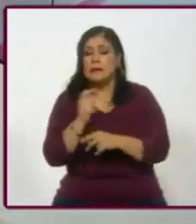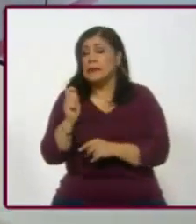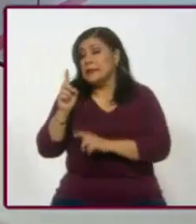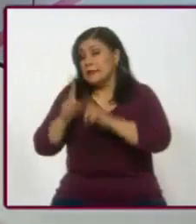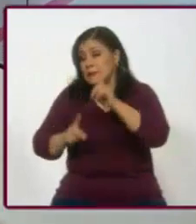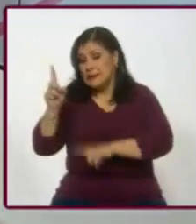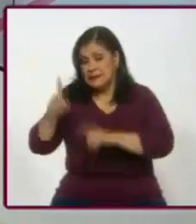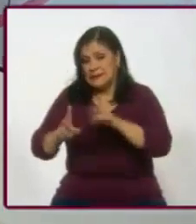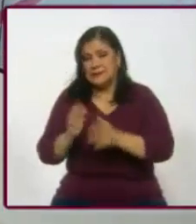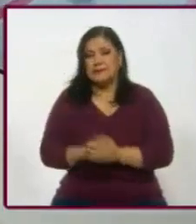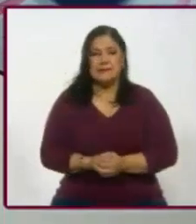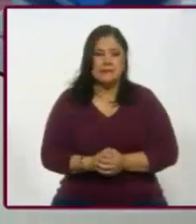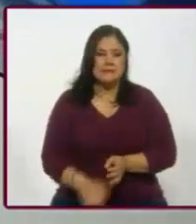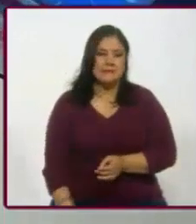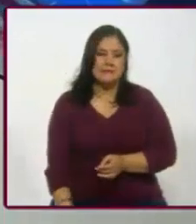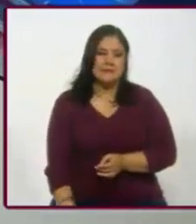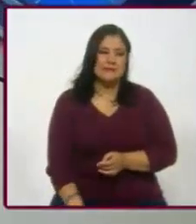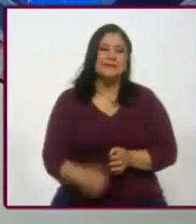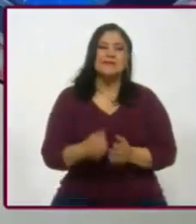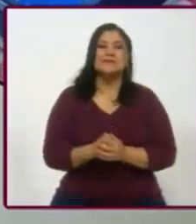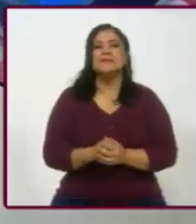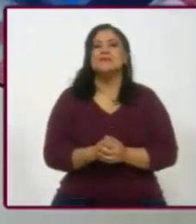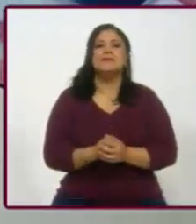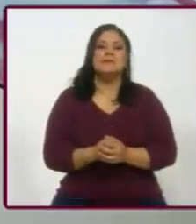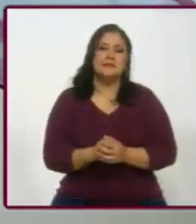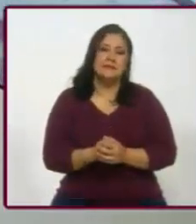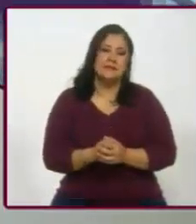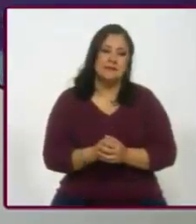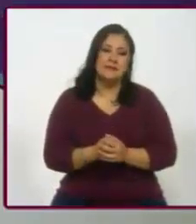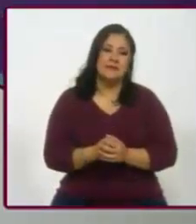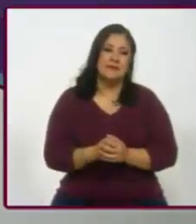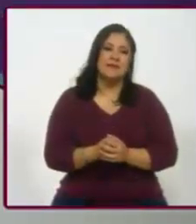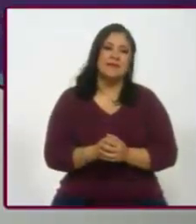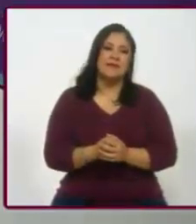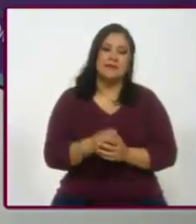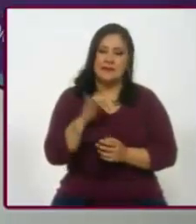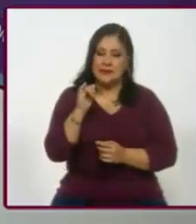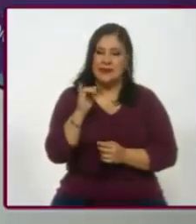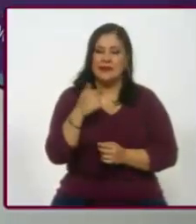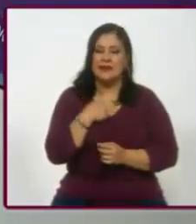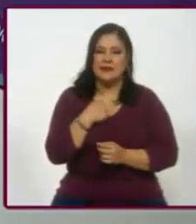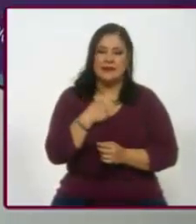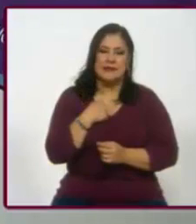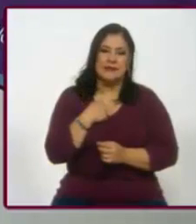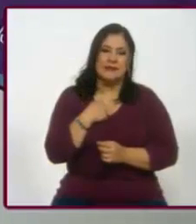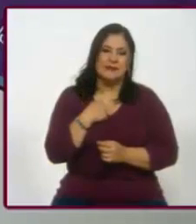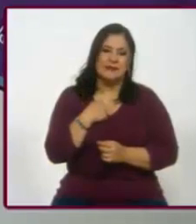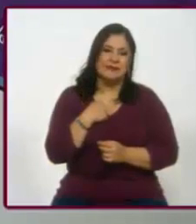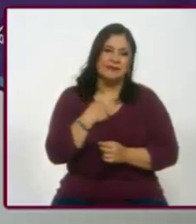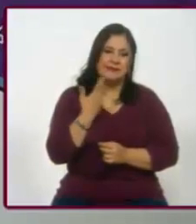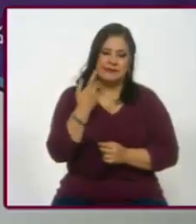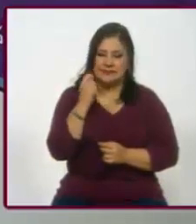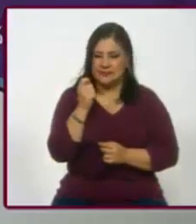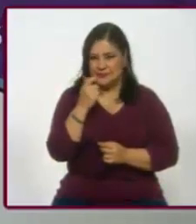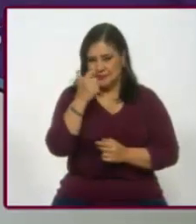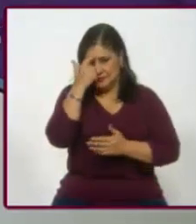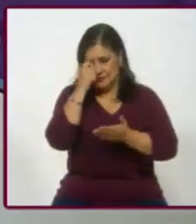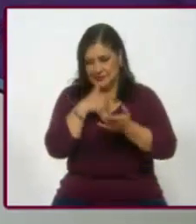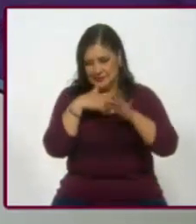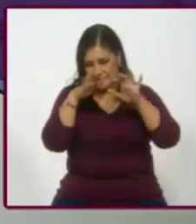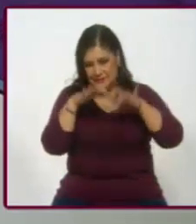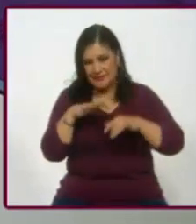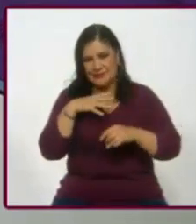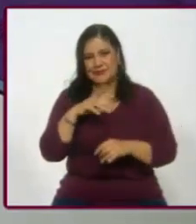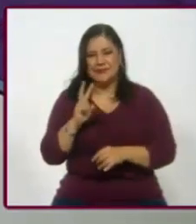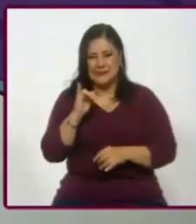A ver, está buena, está muy buena. De hecho, me permití en un título de artículo... Sí, el del viernes.